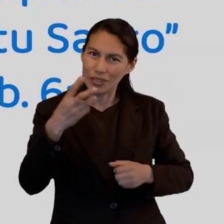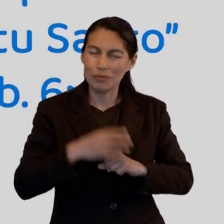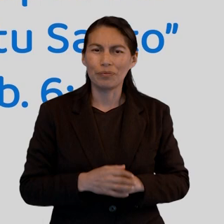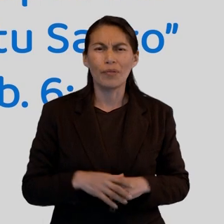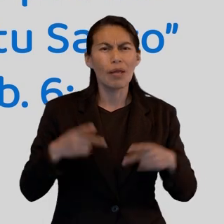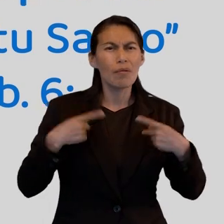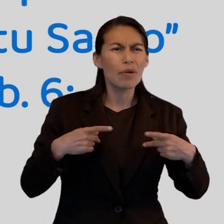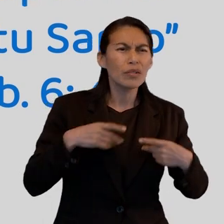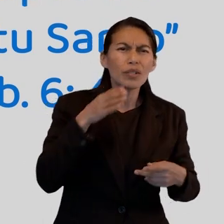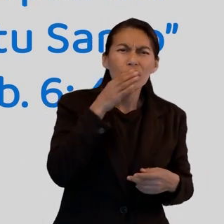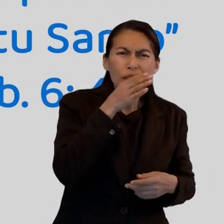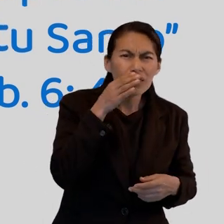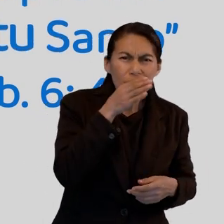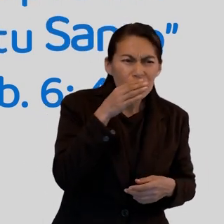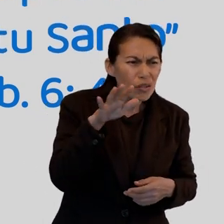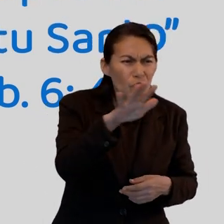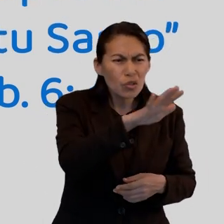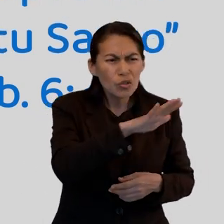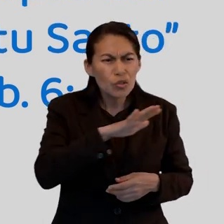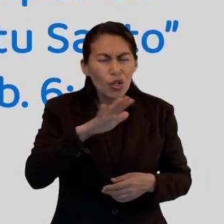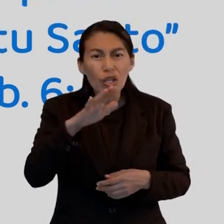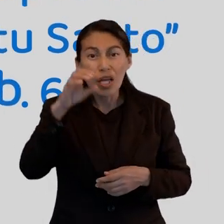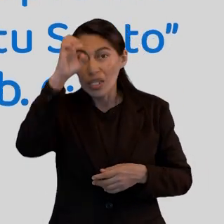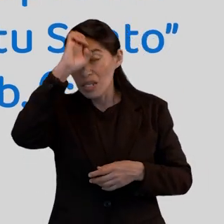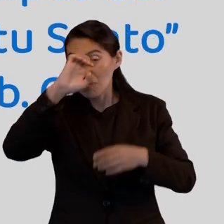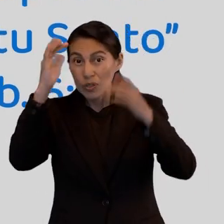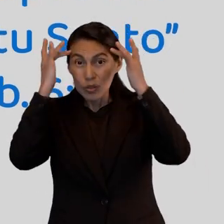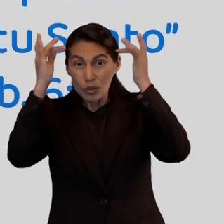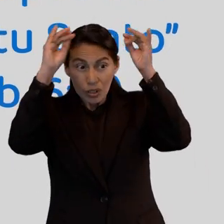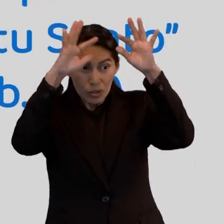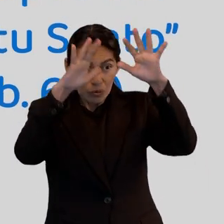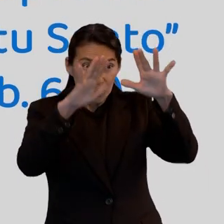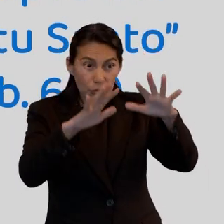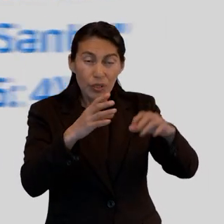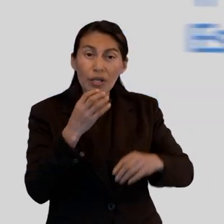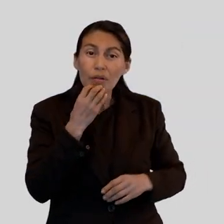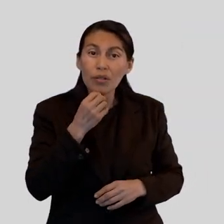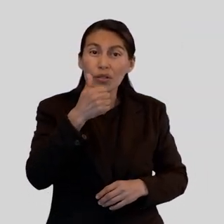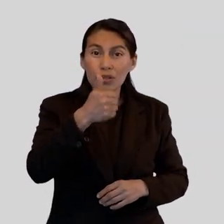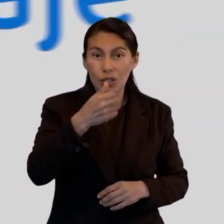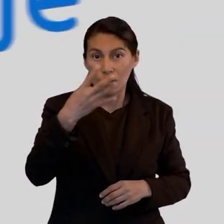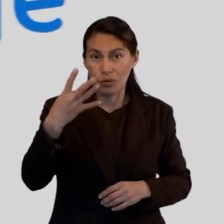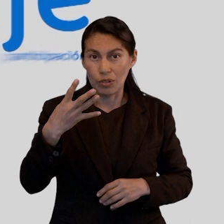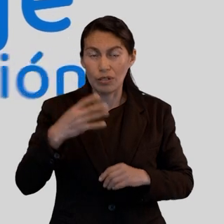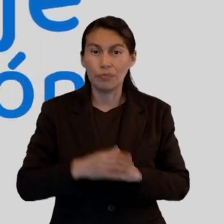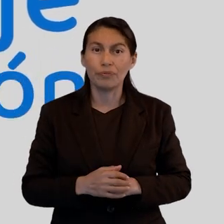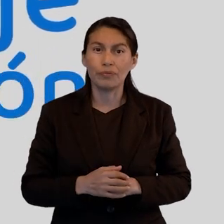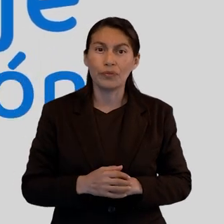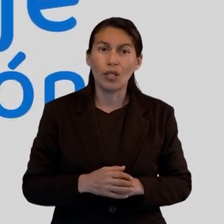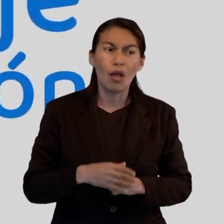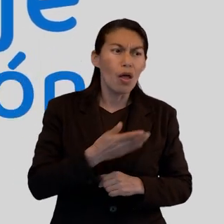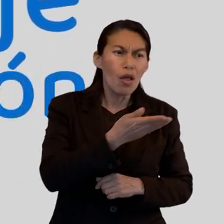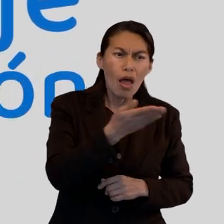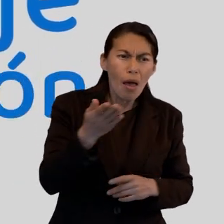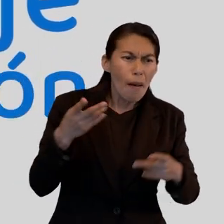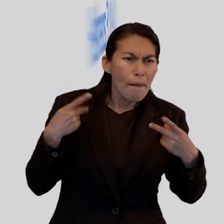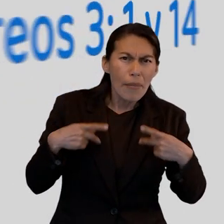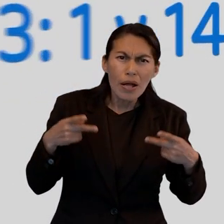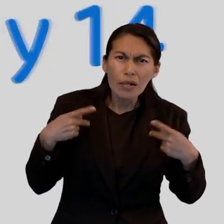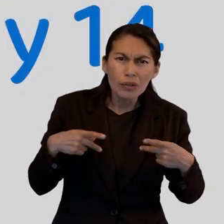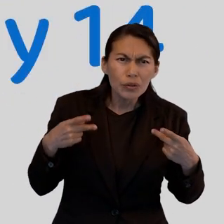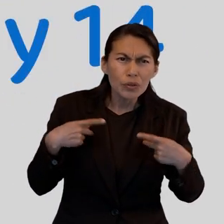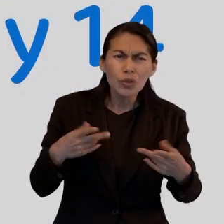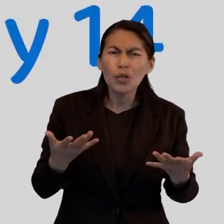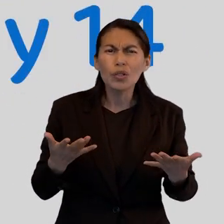hechos partícipes del Espíritu Santo. Hebreos 6.4 Lo que evoca el lenguaje de participación que